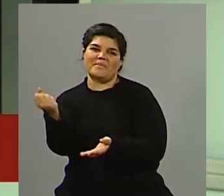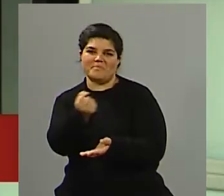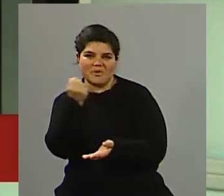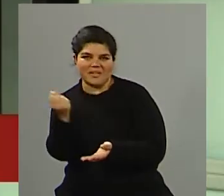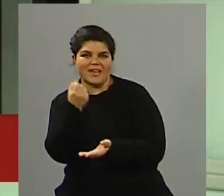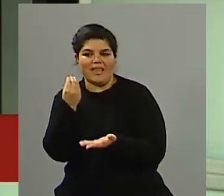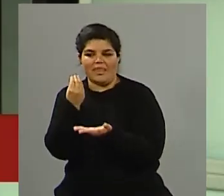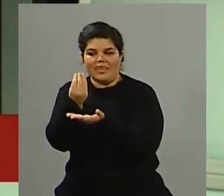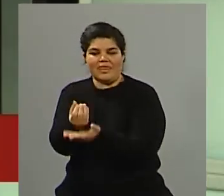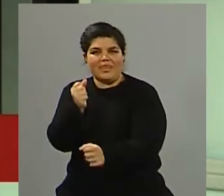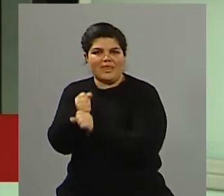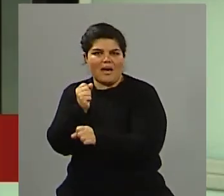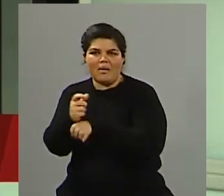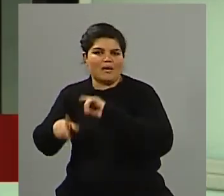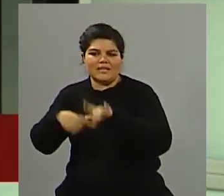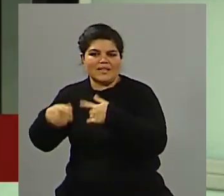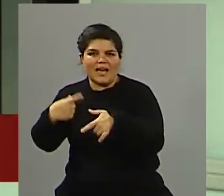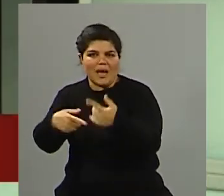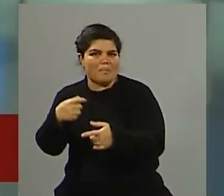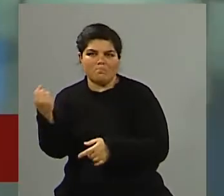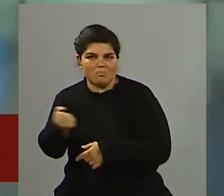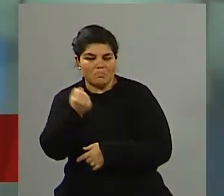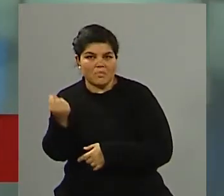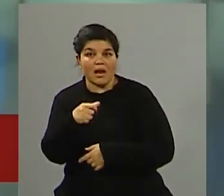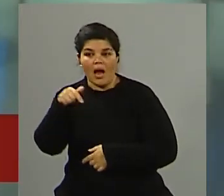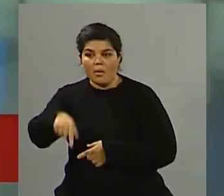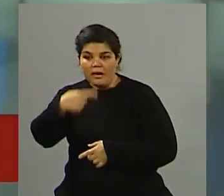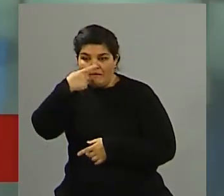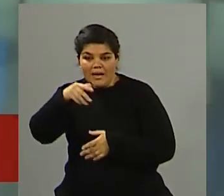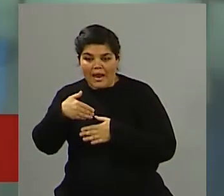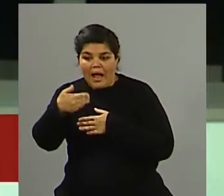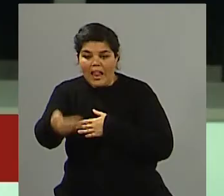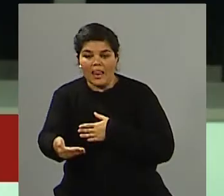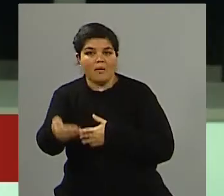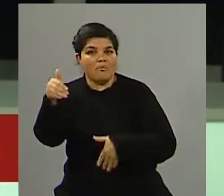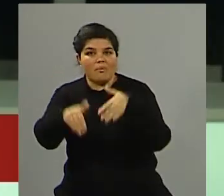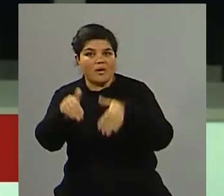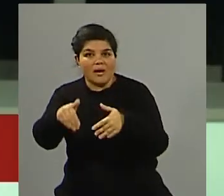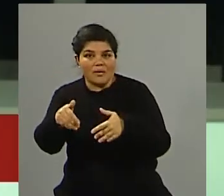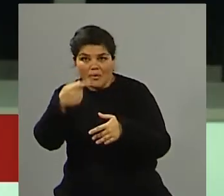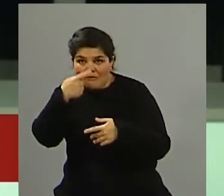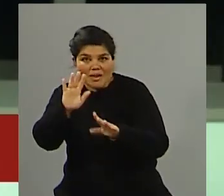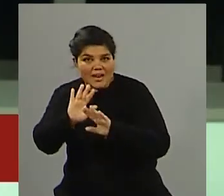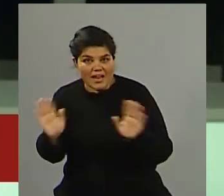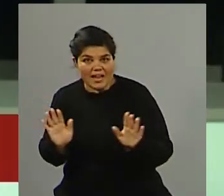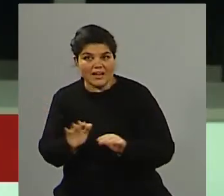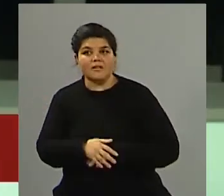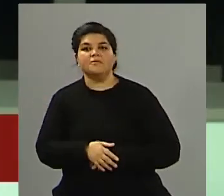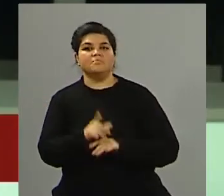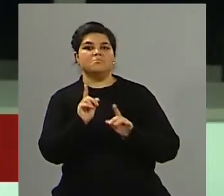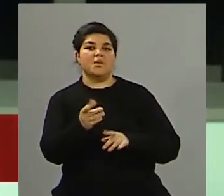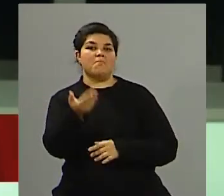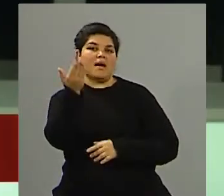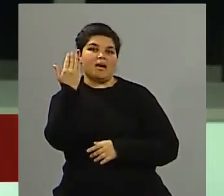protagonizando, pero digo, ahora ya estás ahí como en una recta final, ¿no? Sí, la verdad que, bueno, fueron unas elecciones primarias.